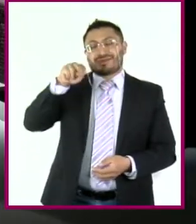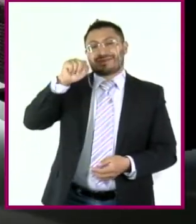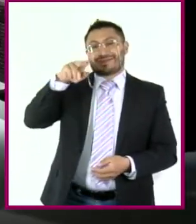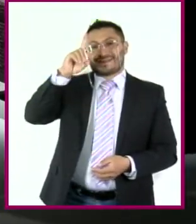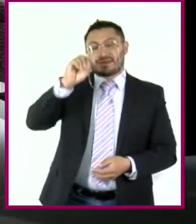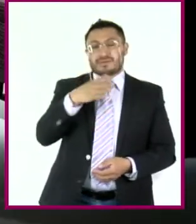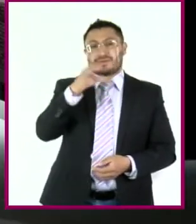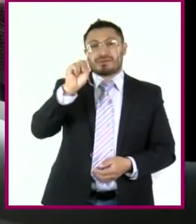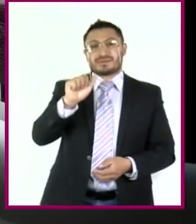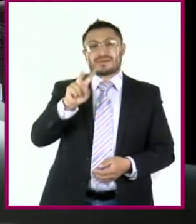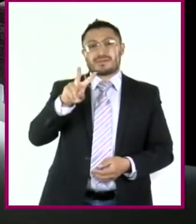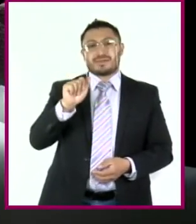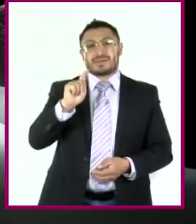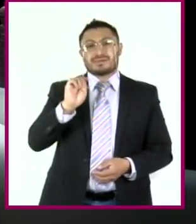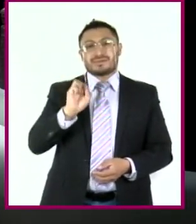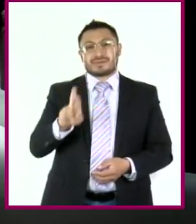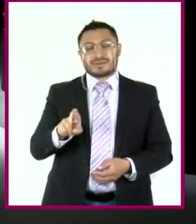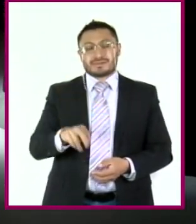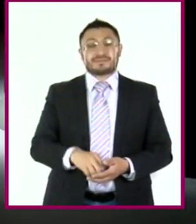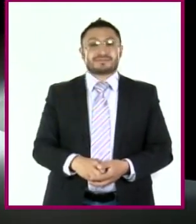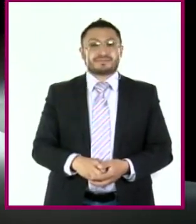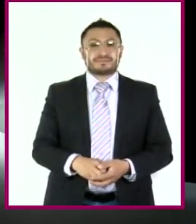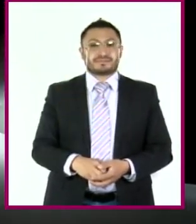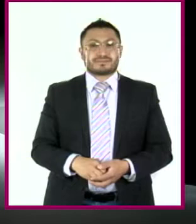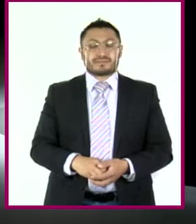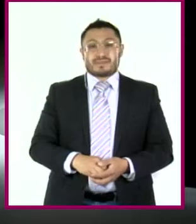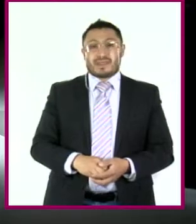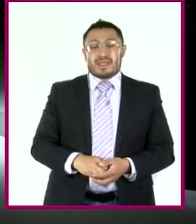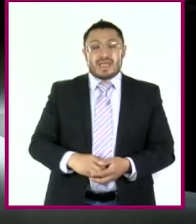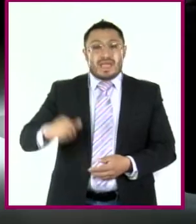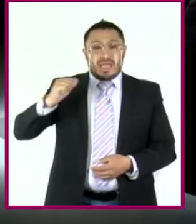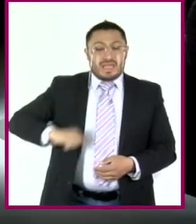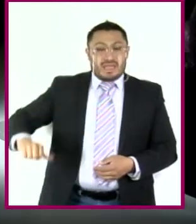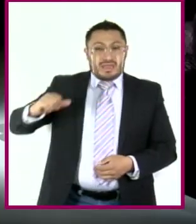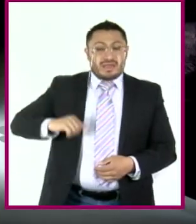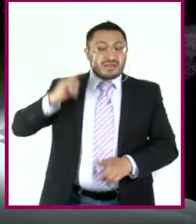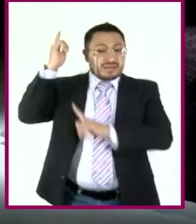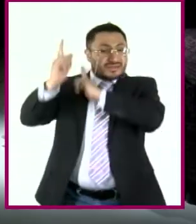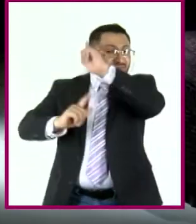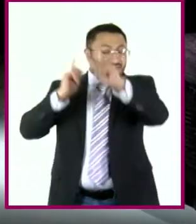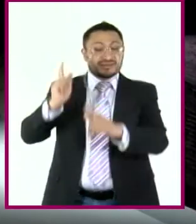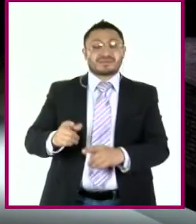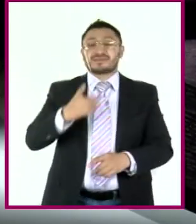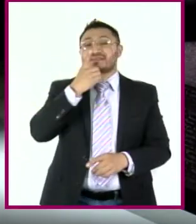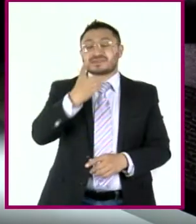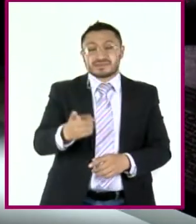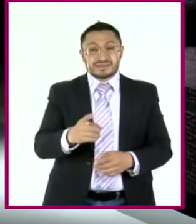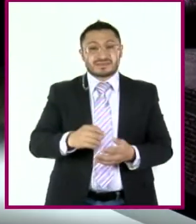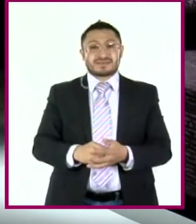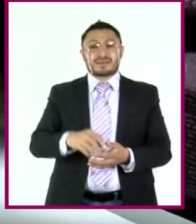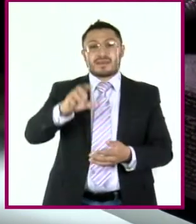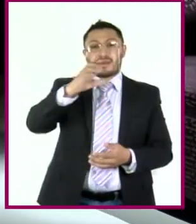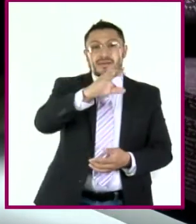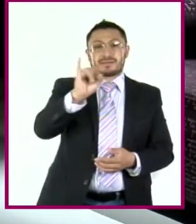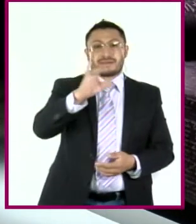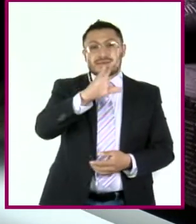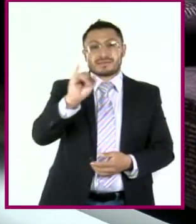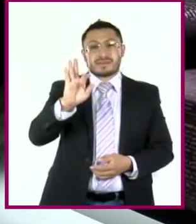Según la mitología griega, el primer rey de Éfira, ahora Corinto, se llamaba Sísifo.